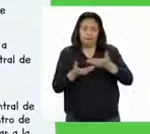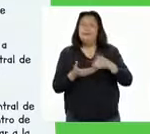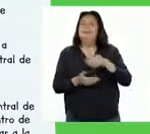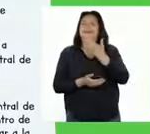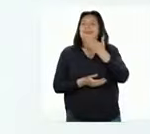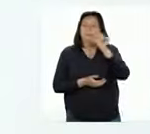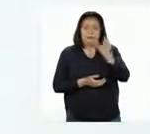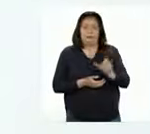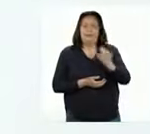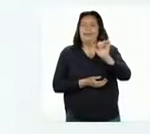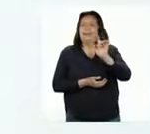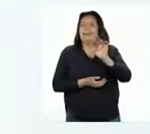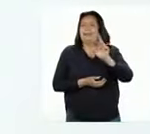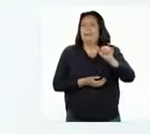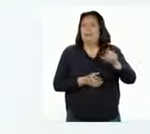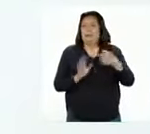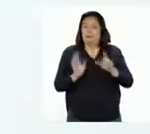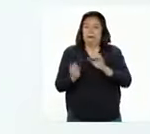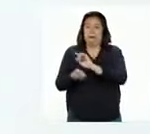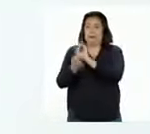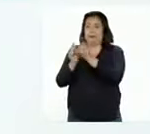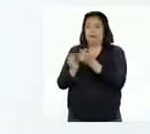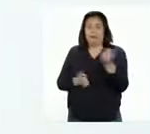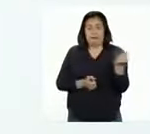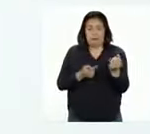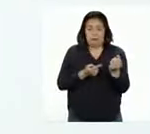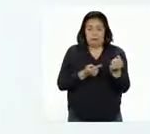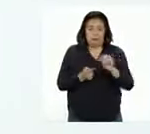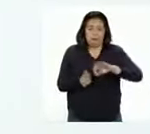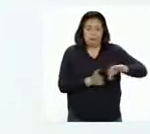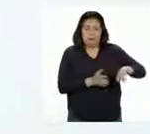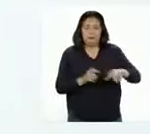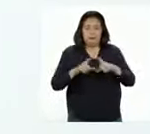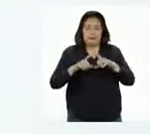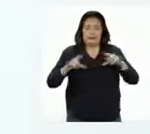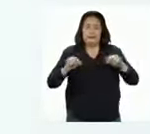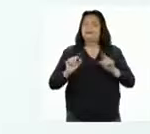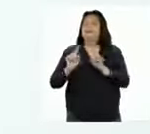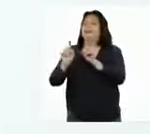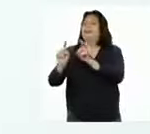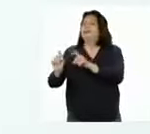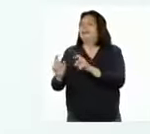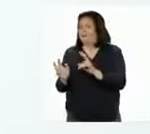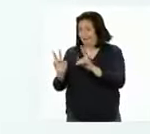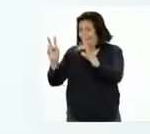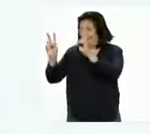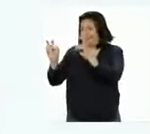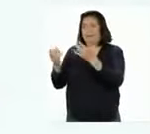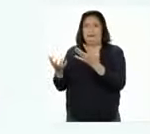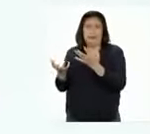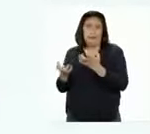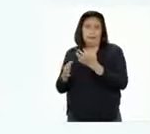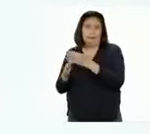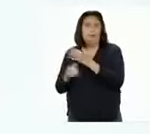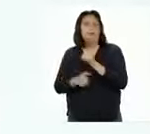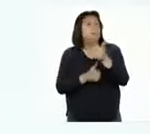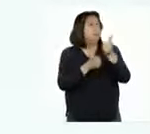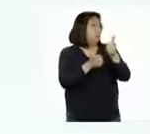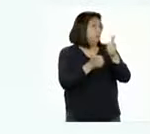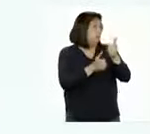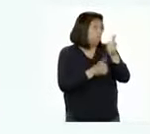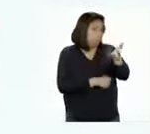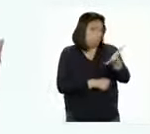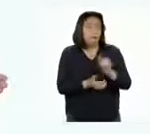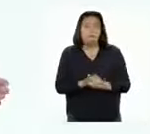Adrián. Primero cambiamos el dado por unas tarjetas con preguntas sobre el tema que nos interesa compartir. Muy bien,